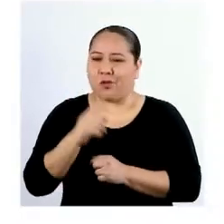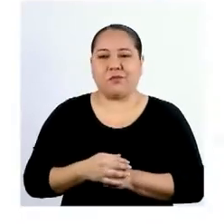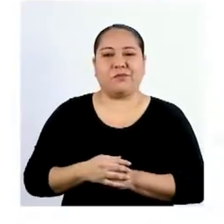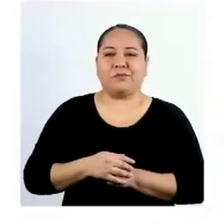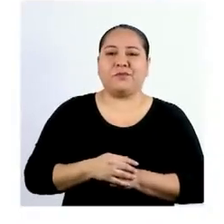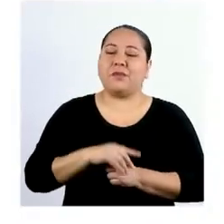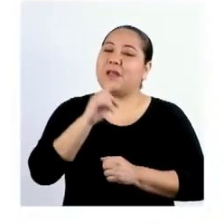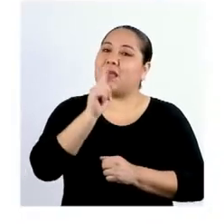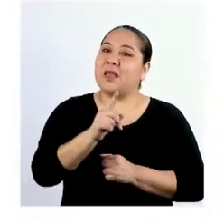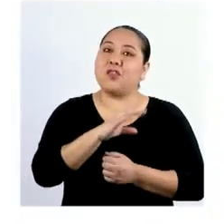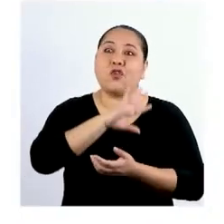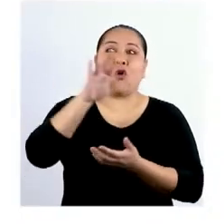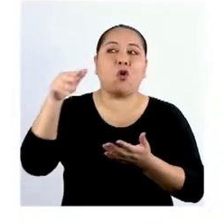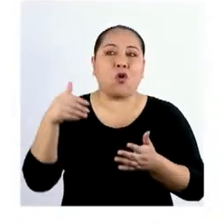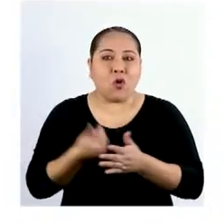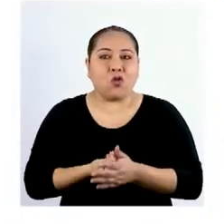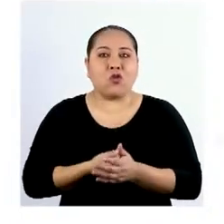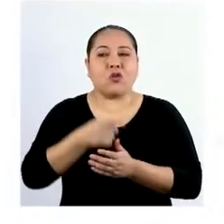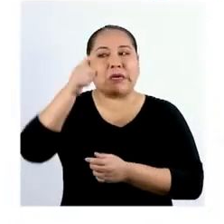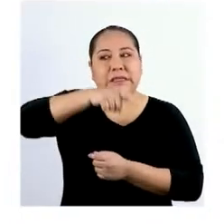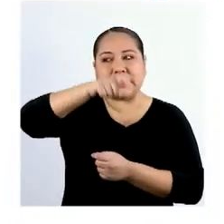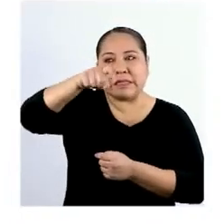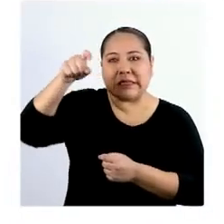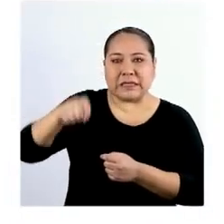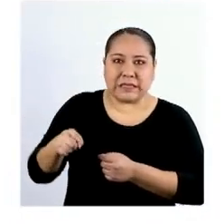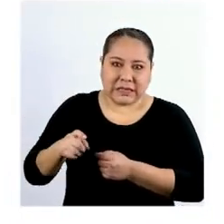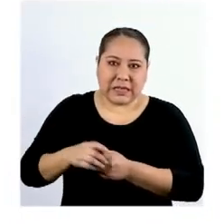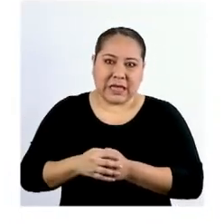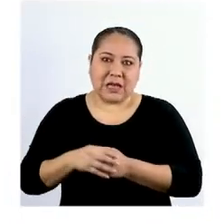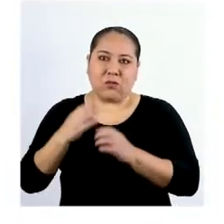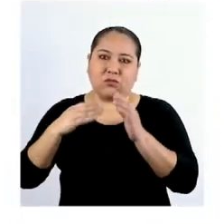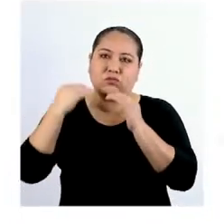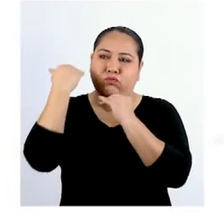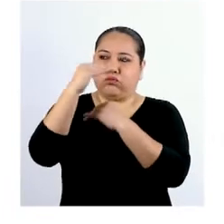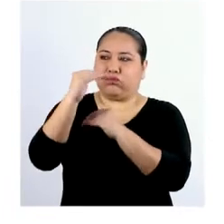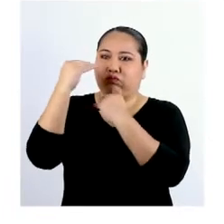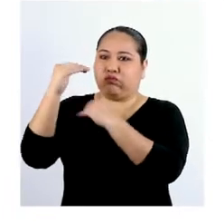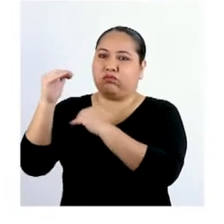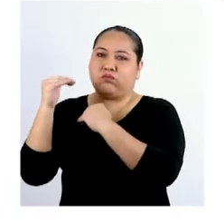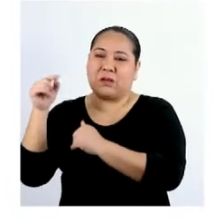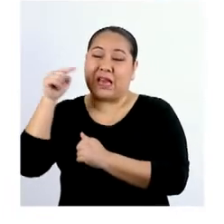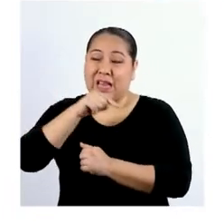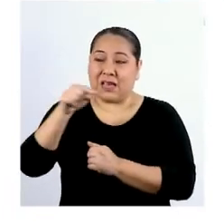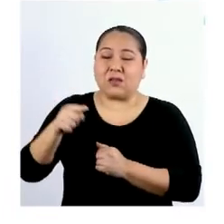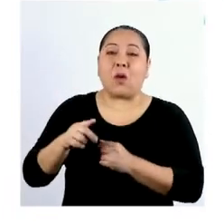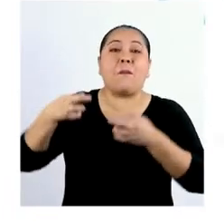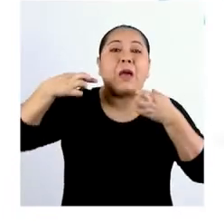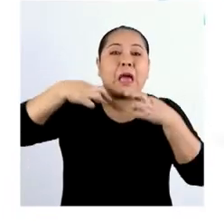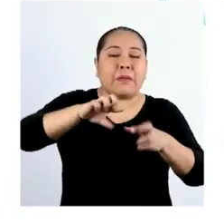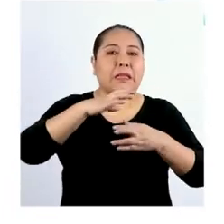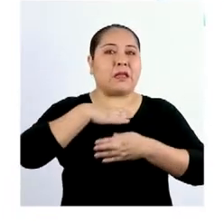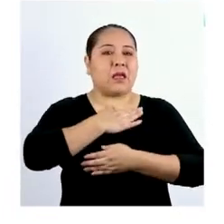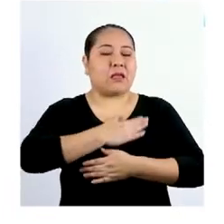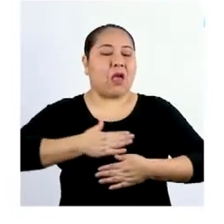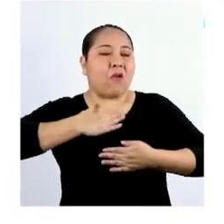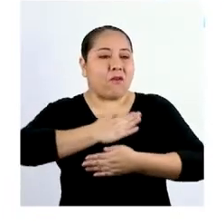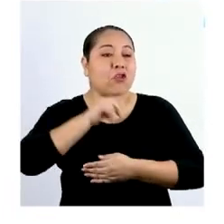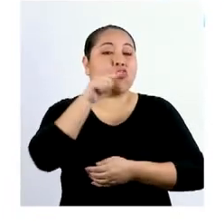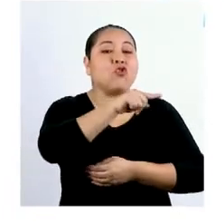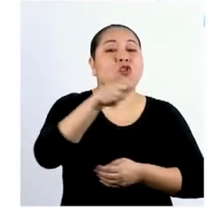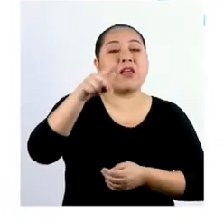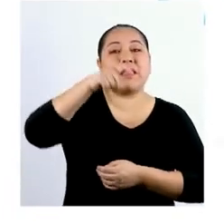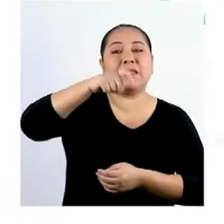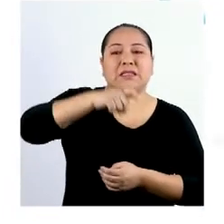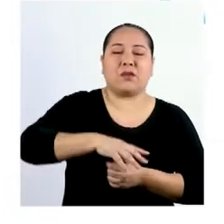No, sino de todo elemento existente en cantidades limitadas, que permite la satisfacción de necesidades.